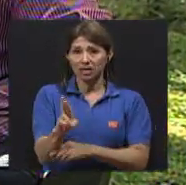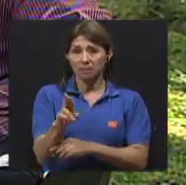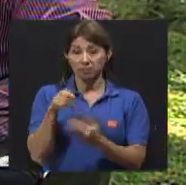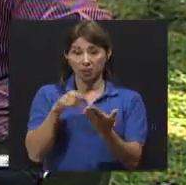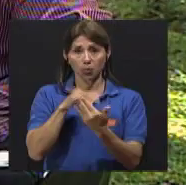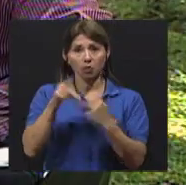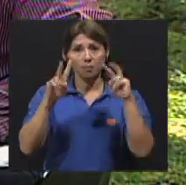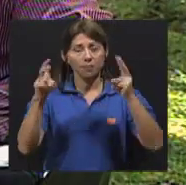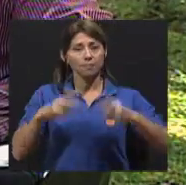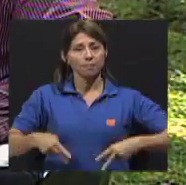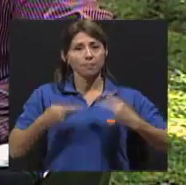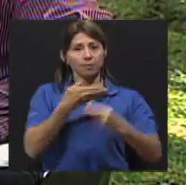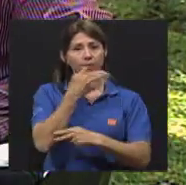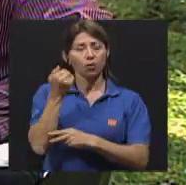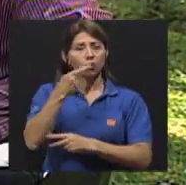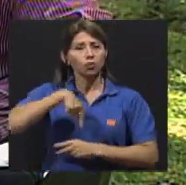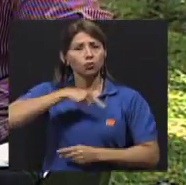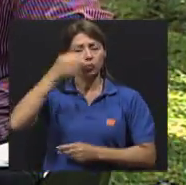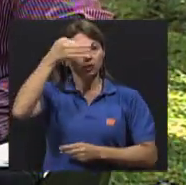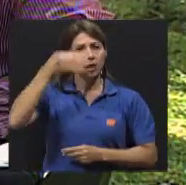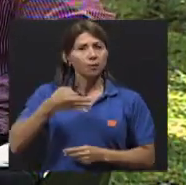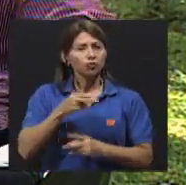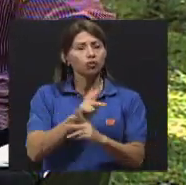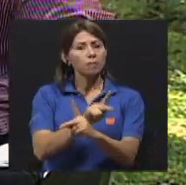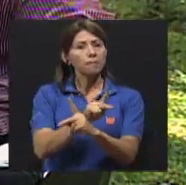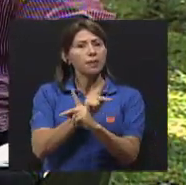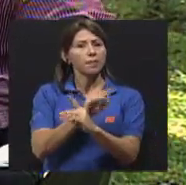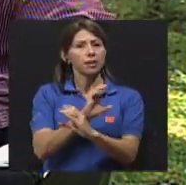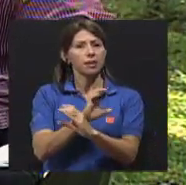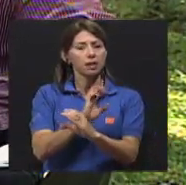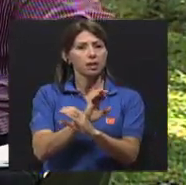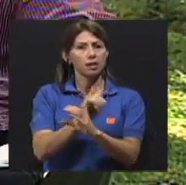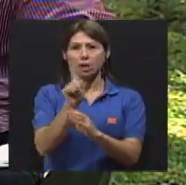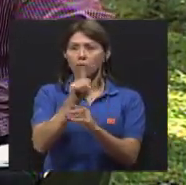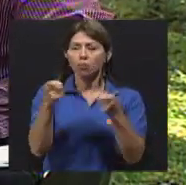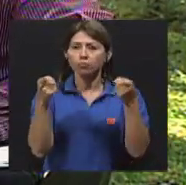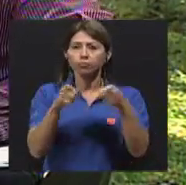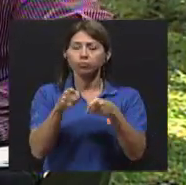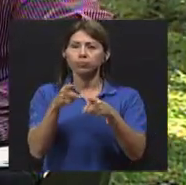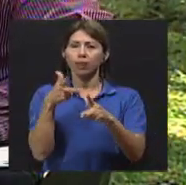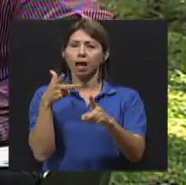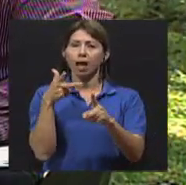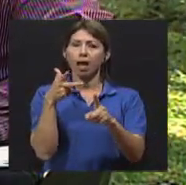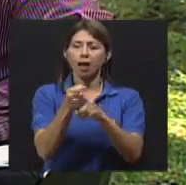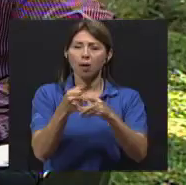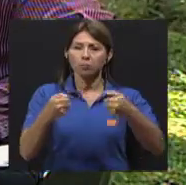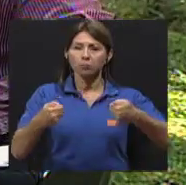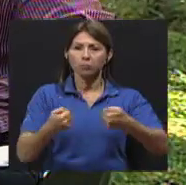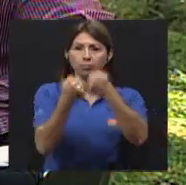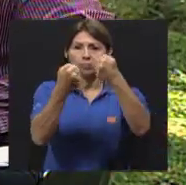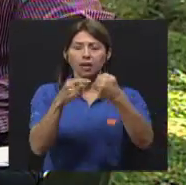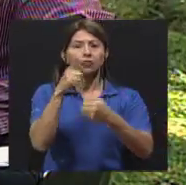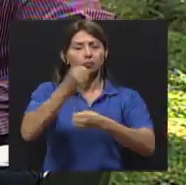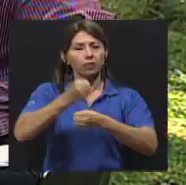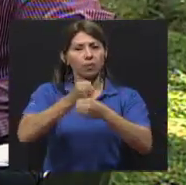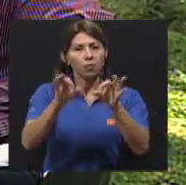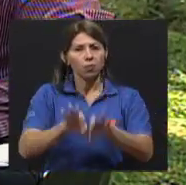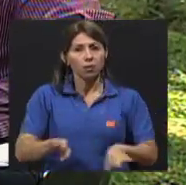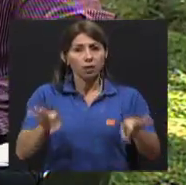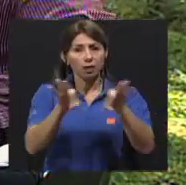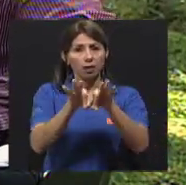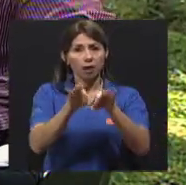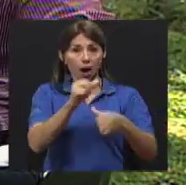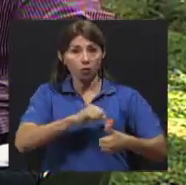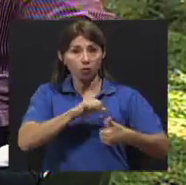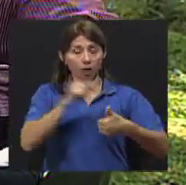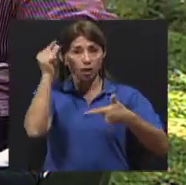que la prevención de accidentes es una tarea fundamental no solo de las autoridades y de los gobiernos sino también